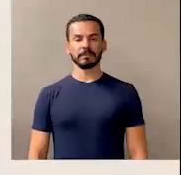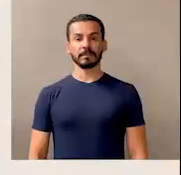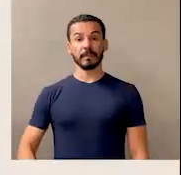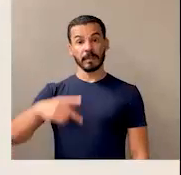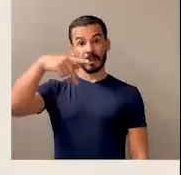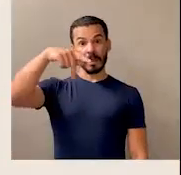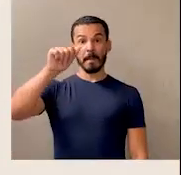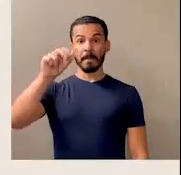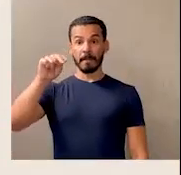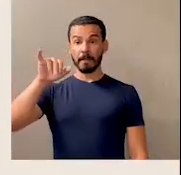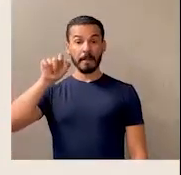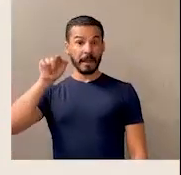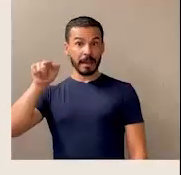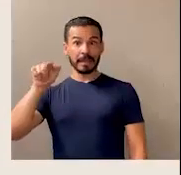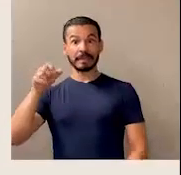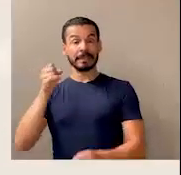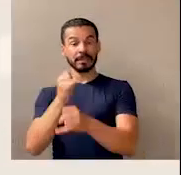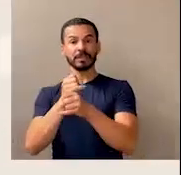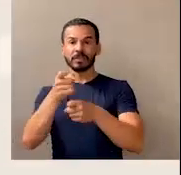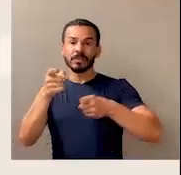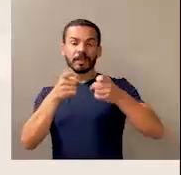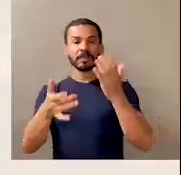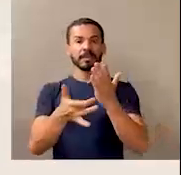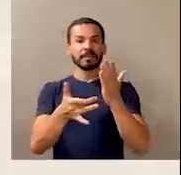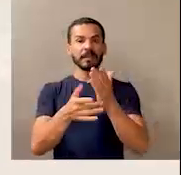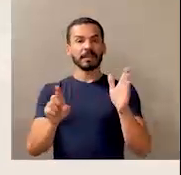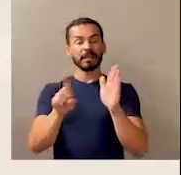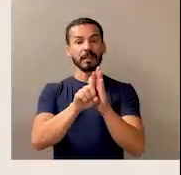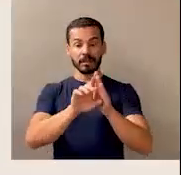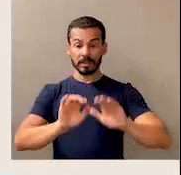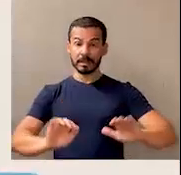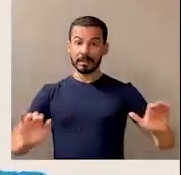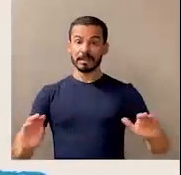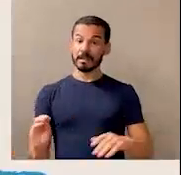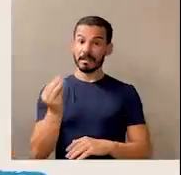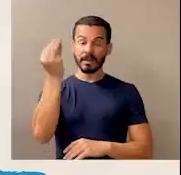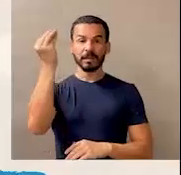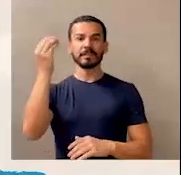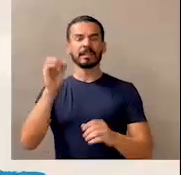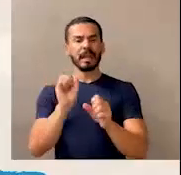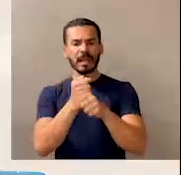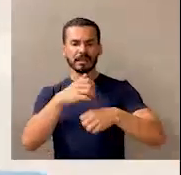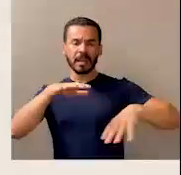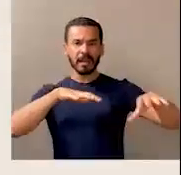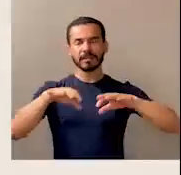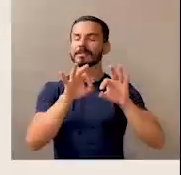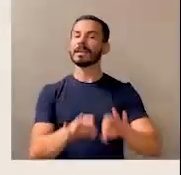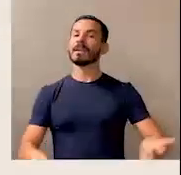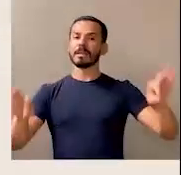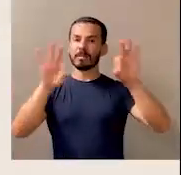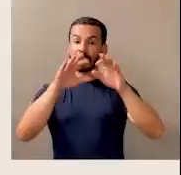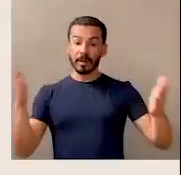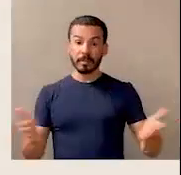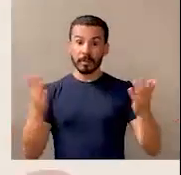El Patronato Nacional de la Infancia, como ente rector técnico en derechos de niñez y adolescencia, desarrolló importantes acciones para